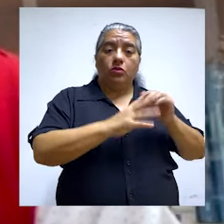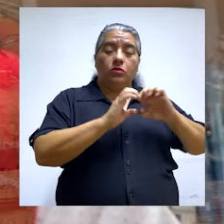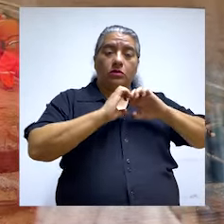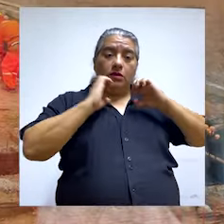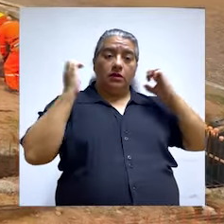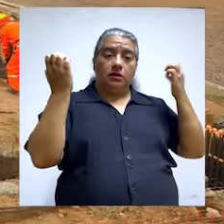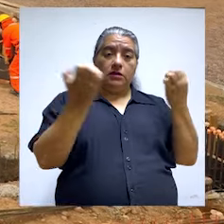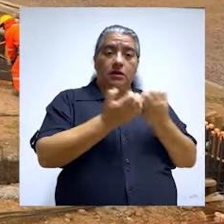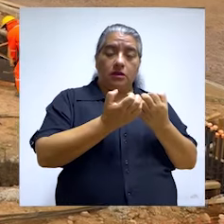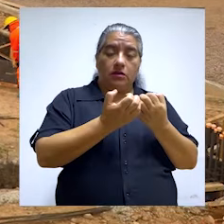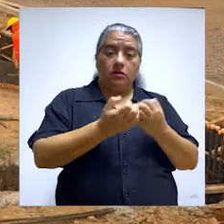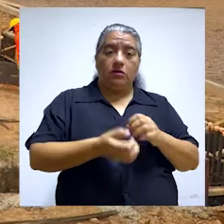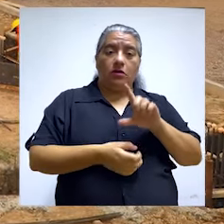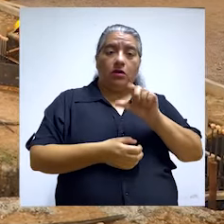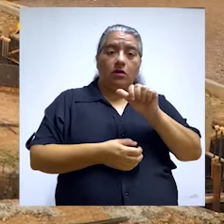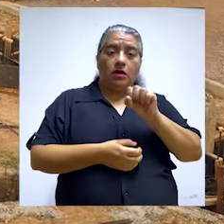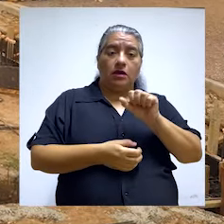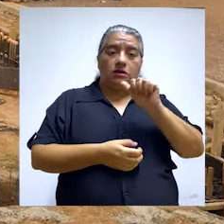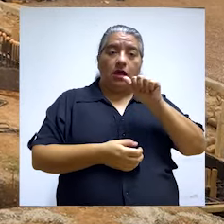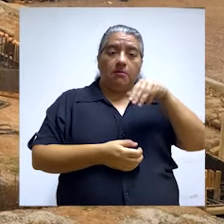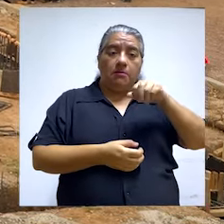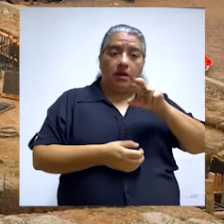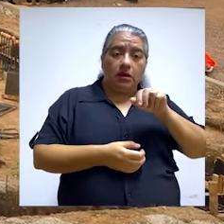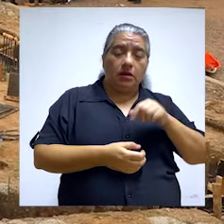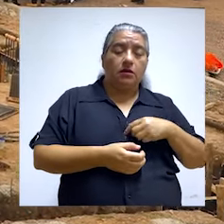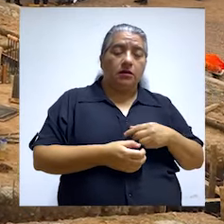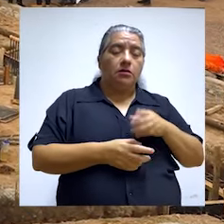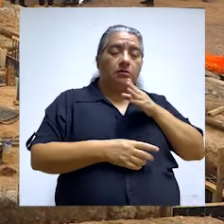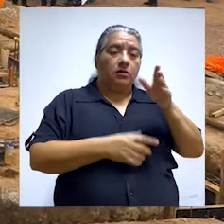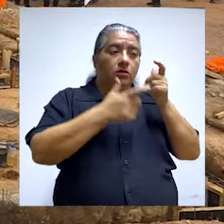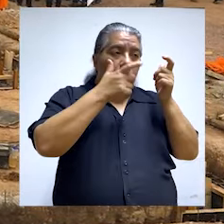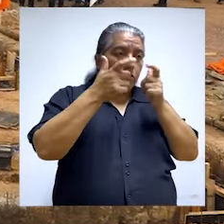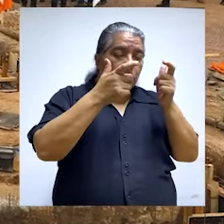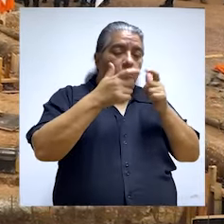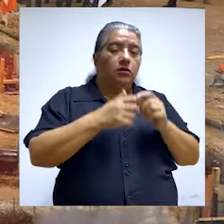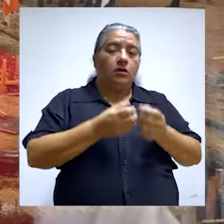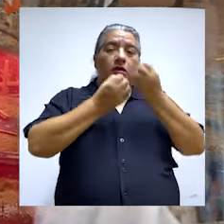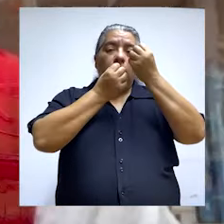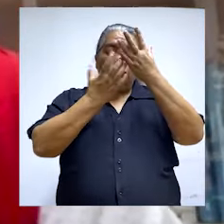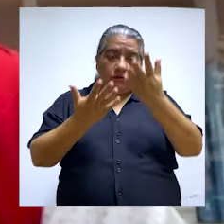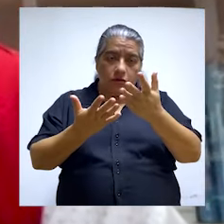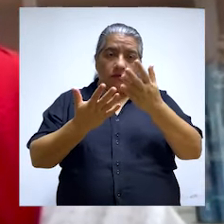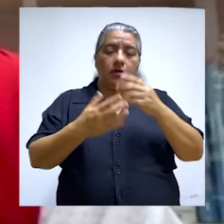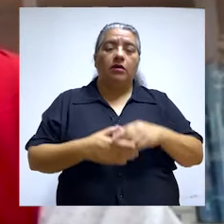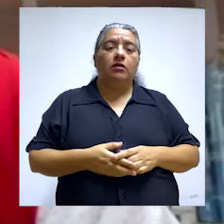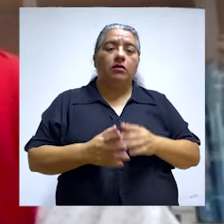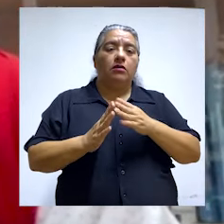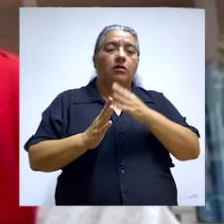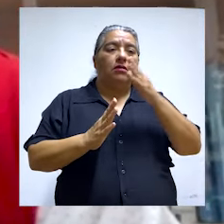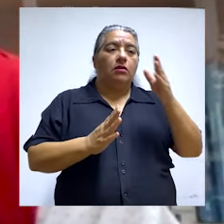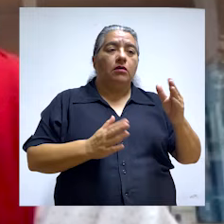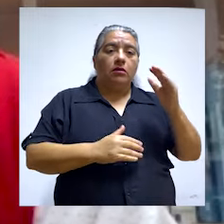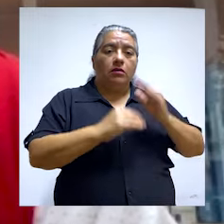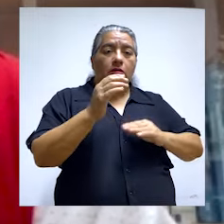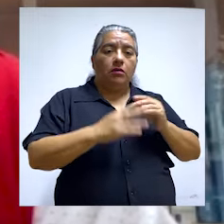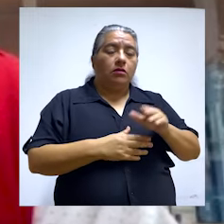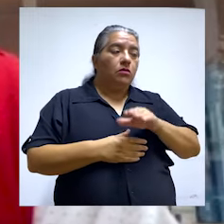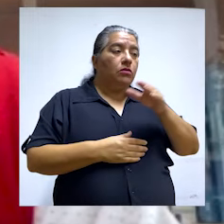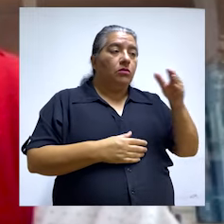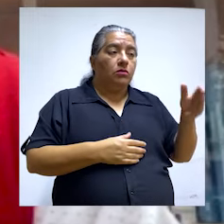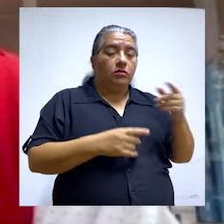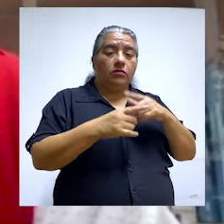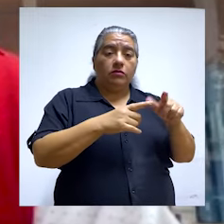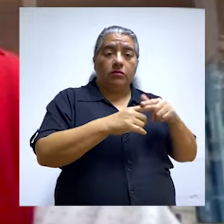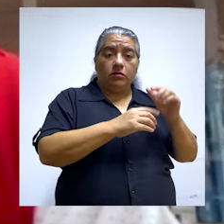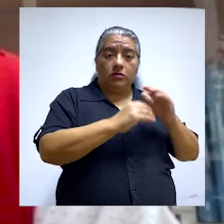también está la construcción del Estadio Las Américas, el cual también estamos efectuando control concurrente. Se han comunicado también las situaciones adversas, es una